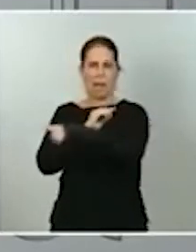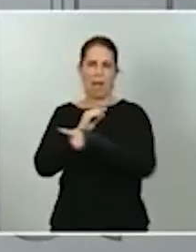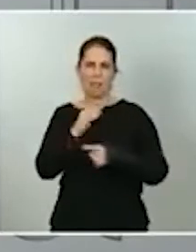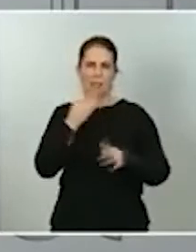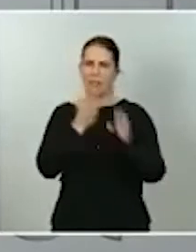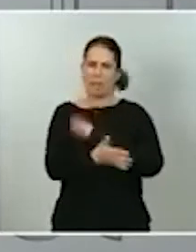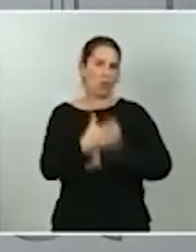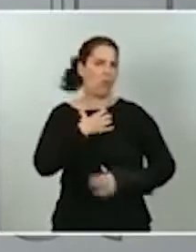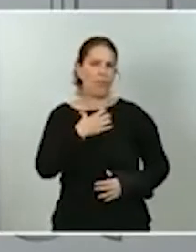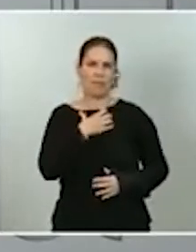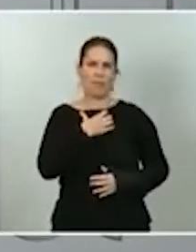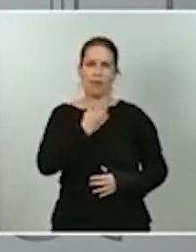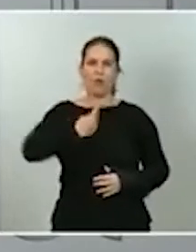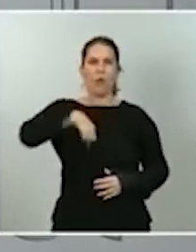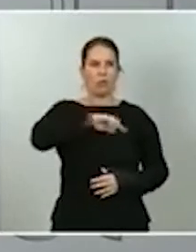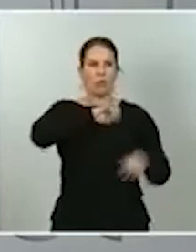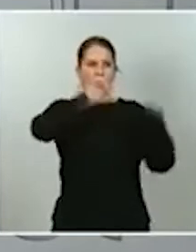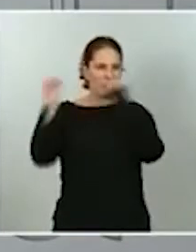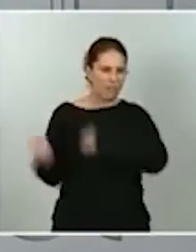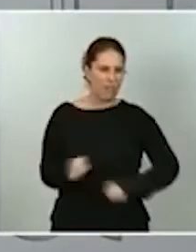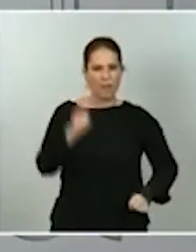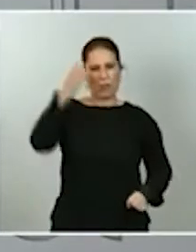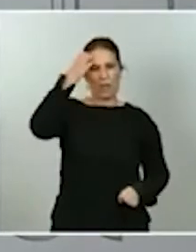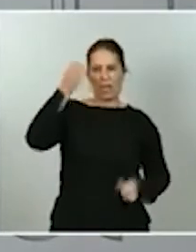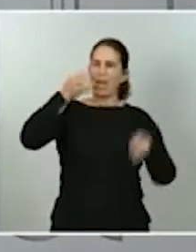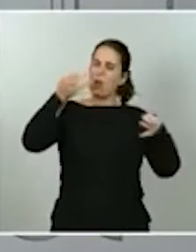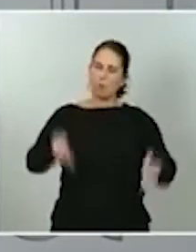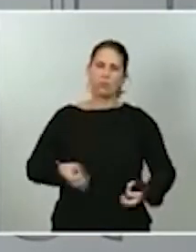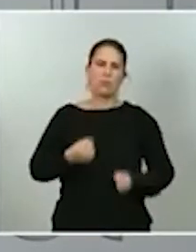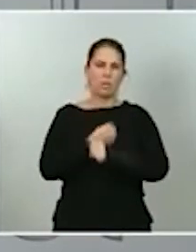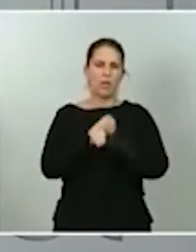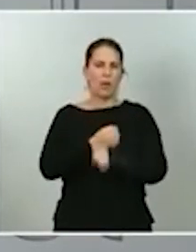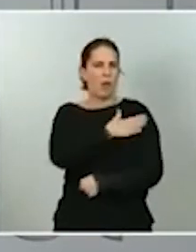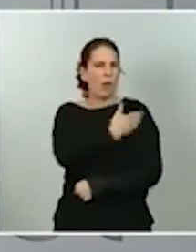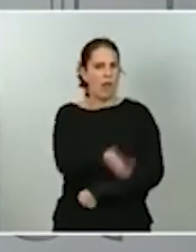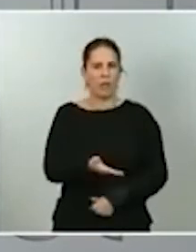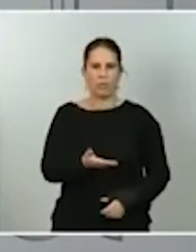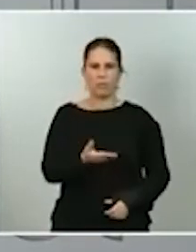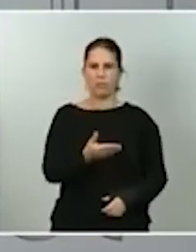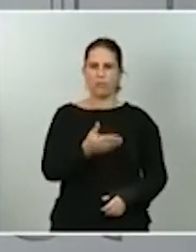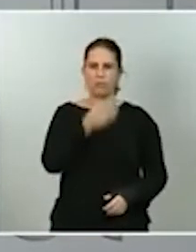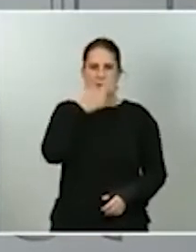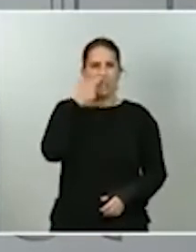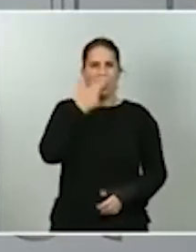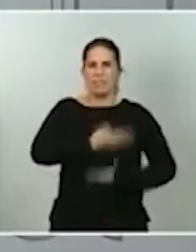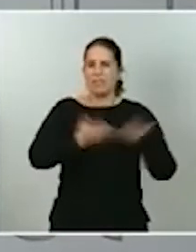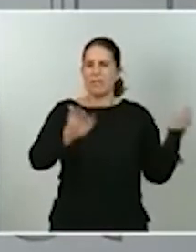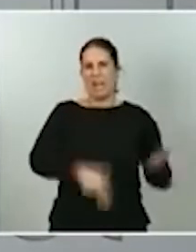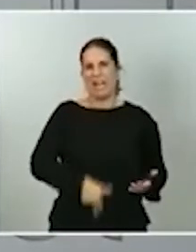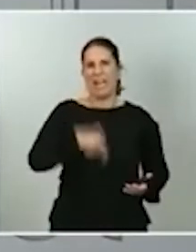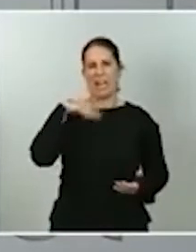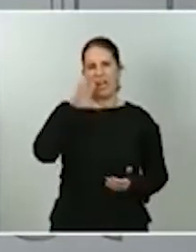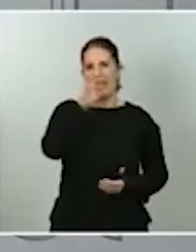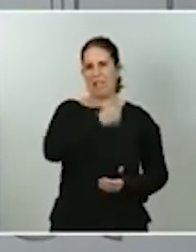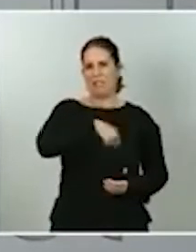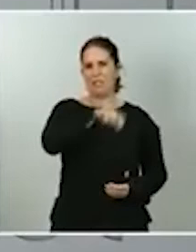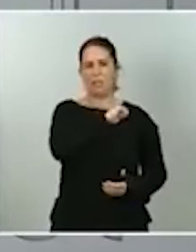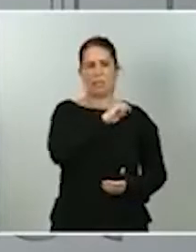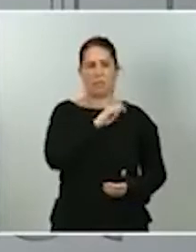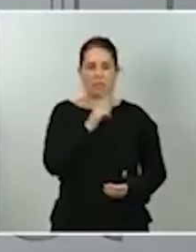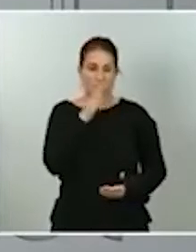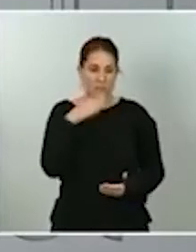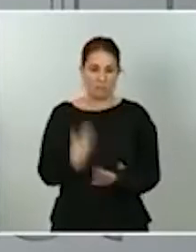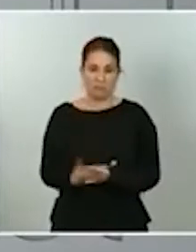como siempre, trabajando codo con codo, junto a ella por el bien, por el interés general de nuestro país. Y una muestra de ello, como decía, de esta